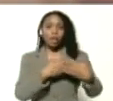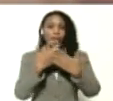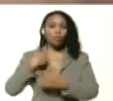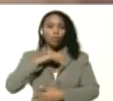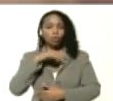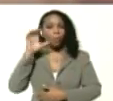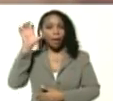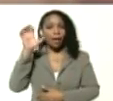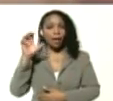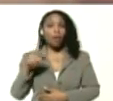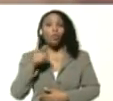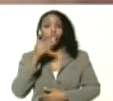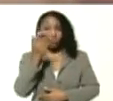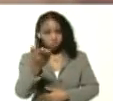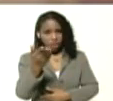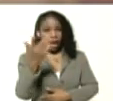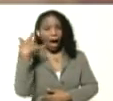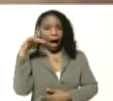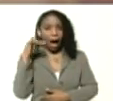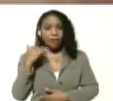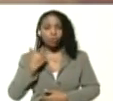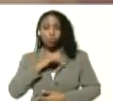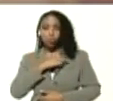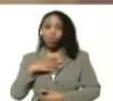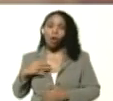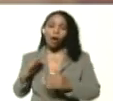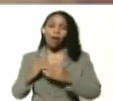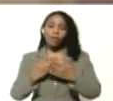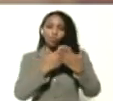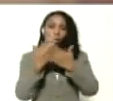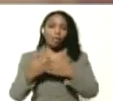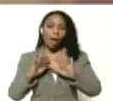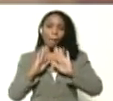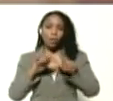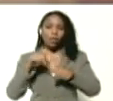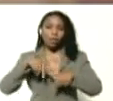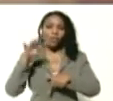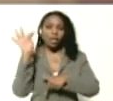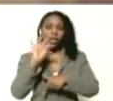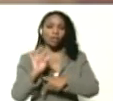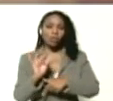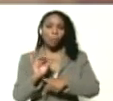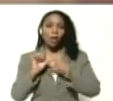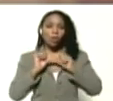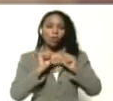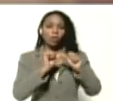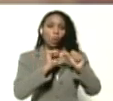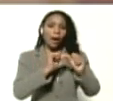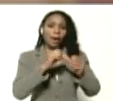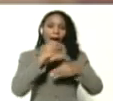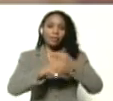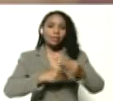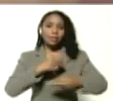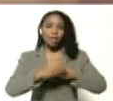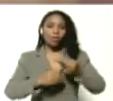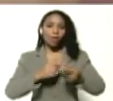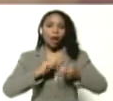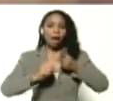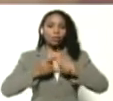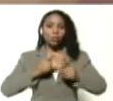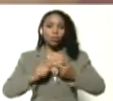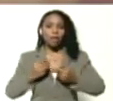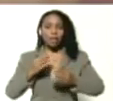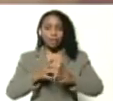país. Pues cuenta usted, presidente, y cuentan los estudiantes con esta federación y con este proceso para seguir fortaleciéndonos, para seguir